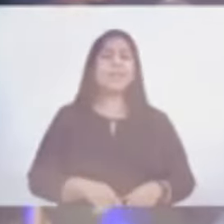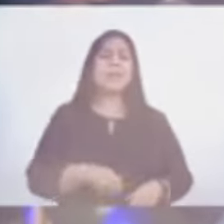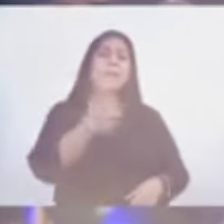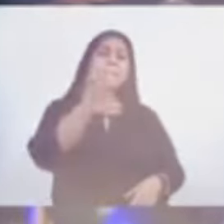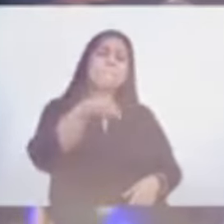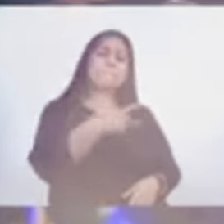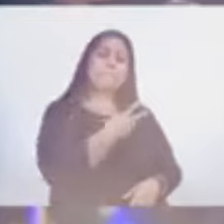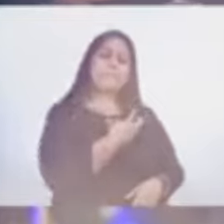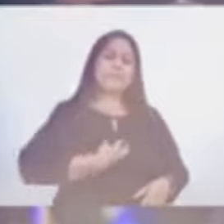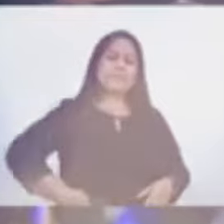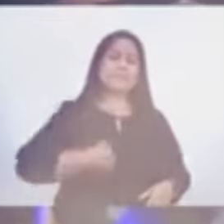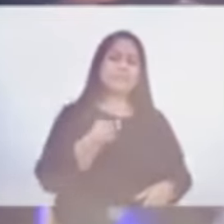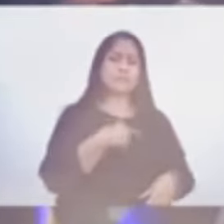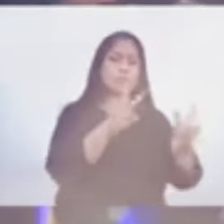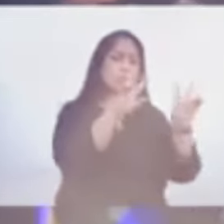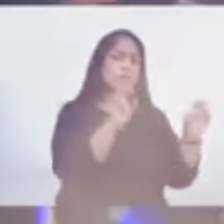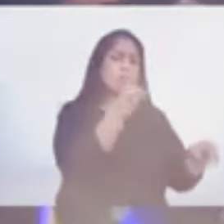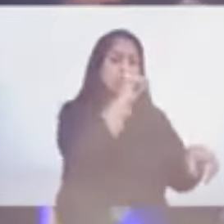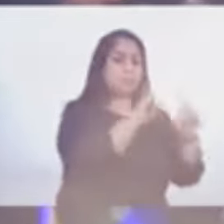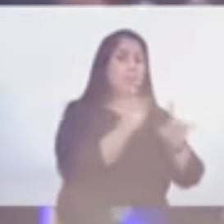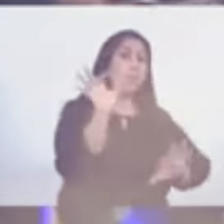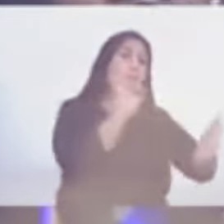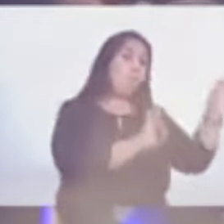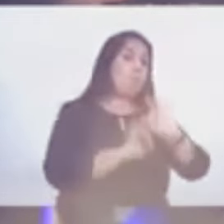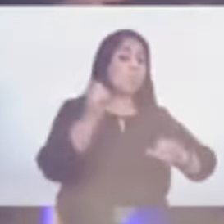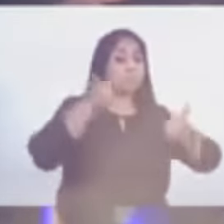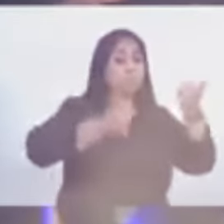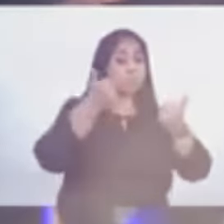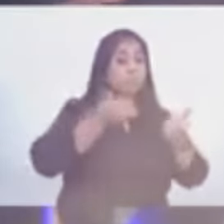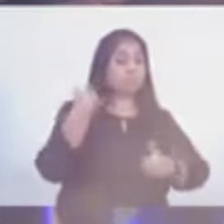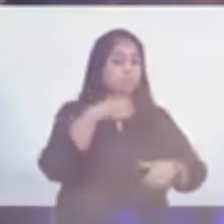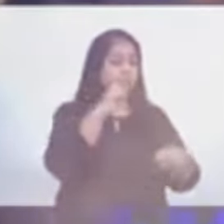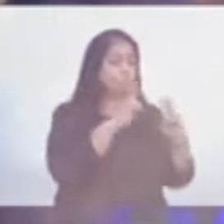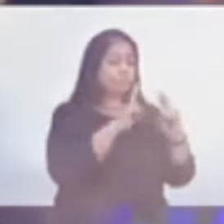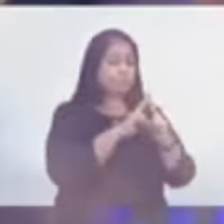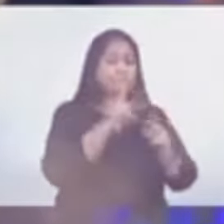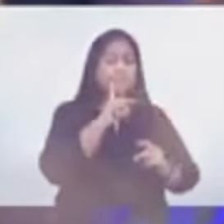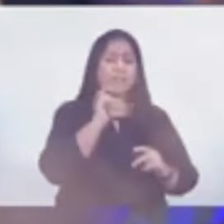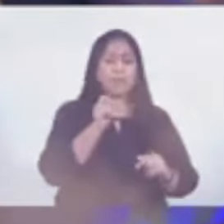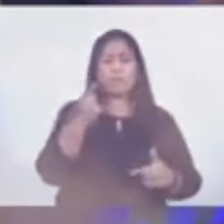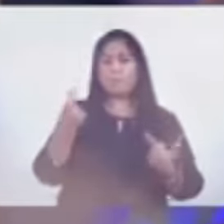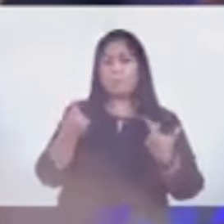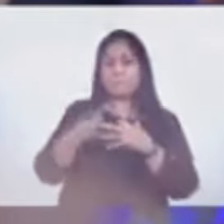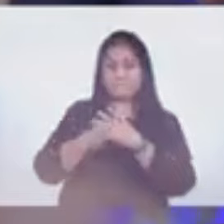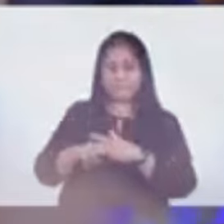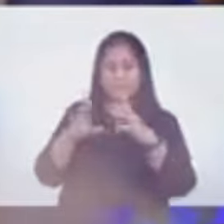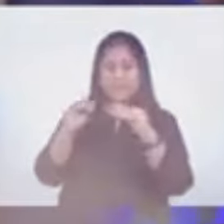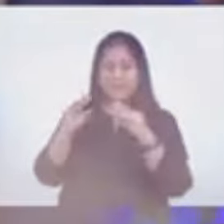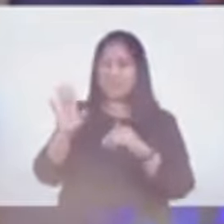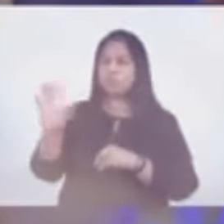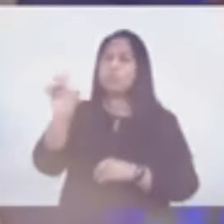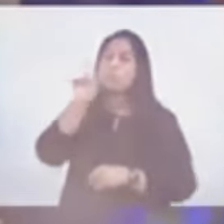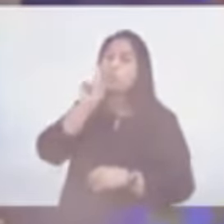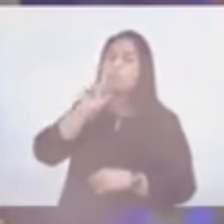Presidente, una de las inquietudes o dudas para conocerle un poco mejor, empecemos hablando de su